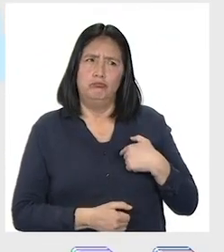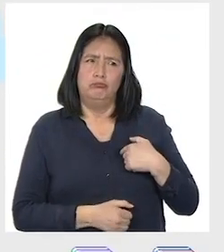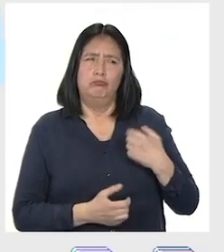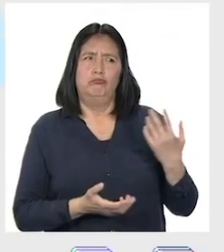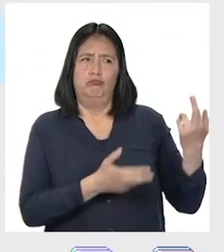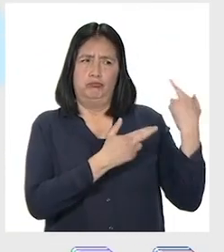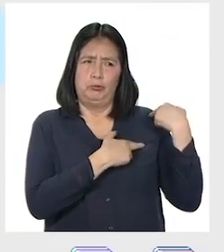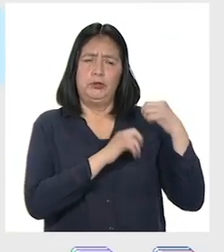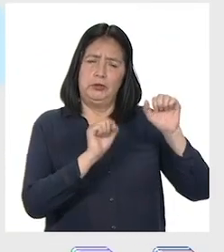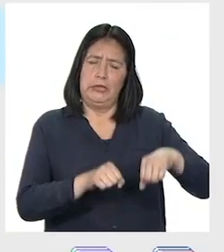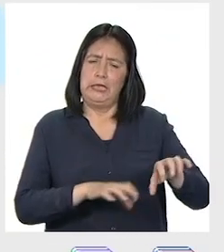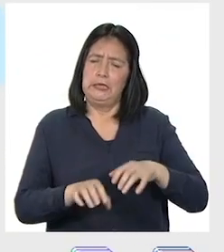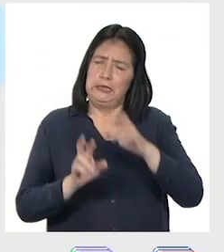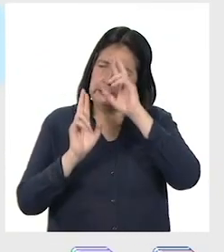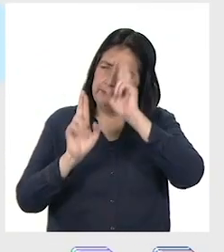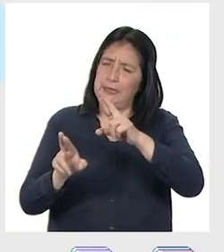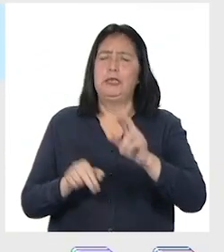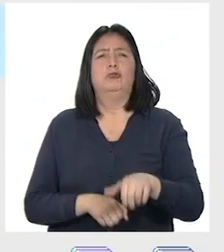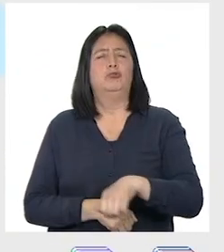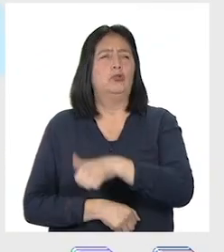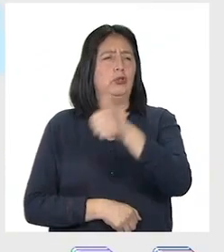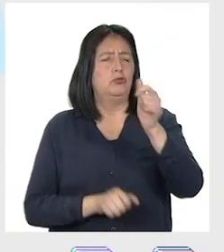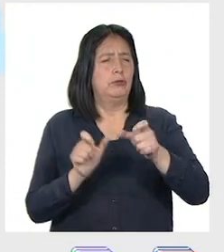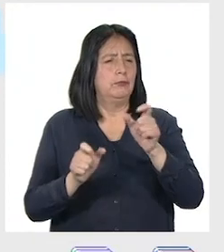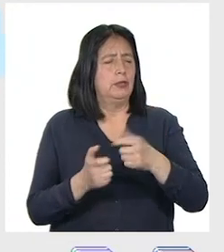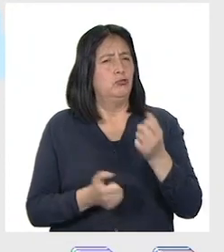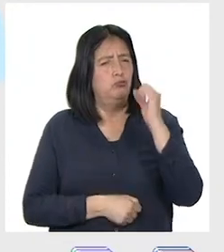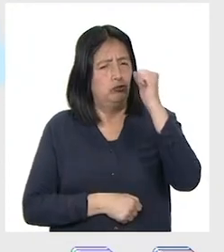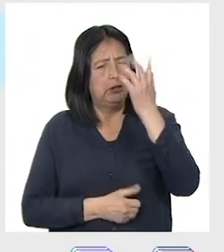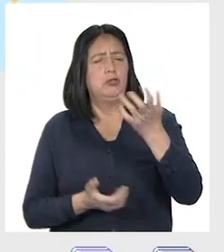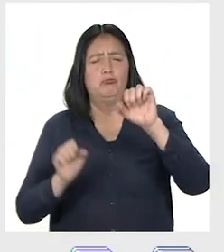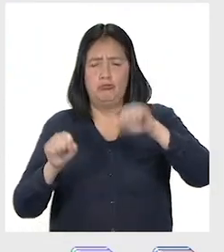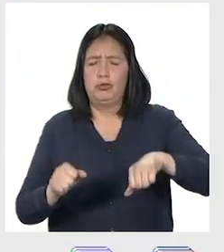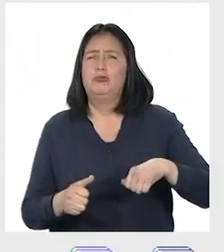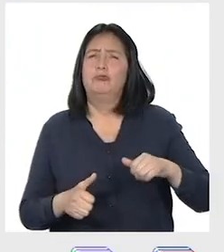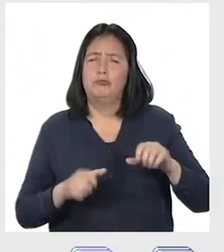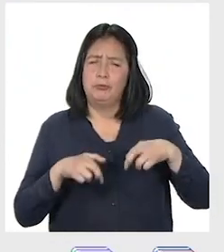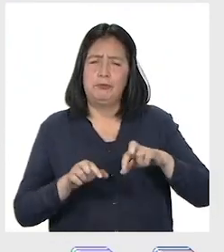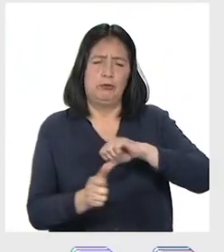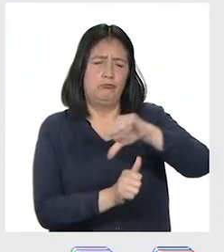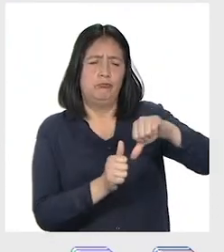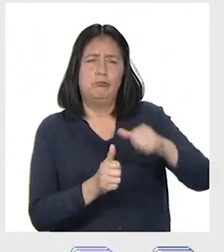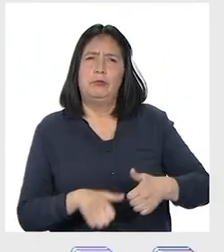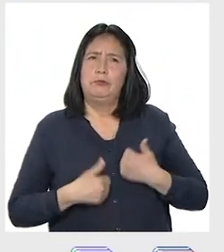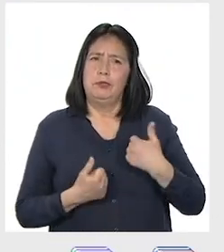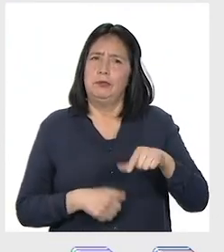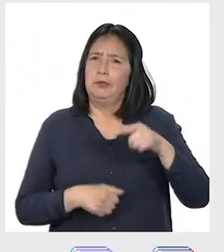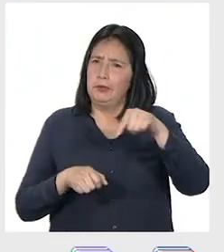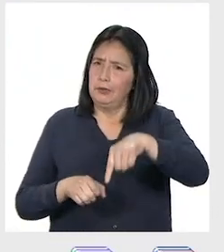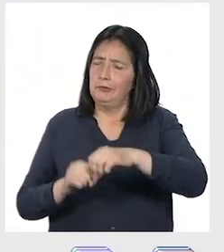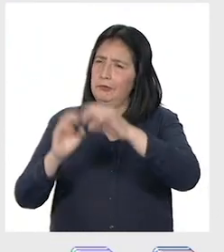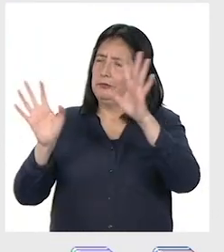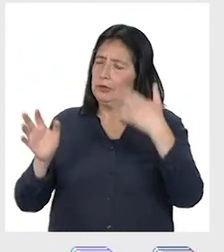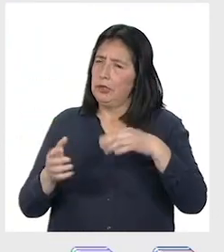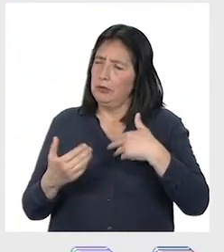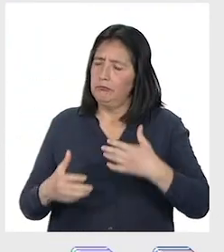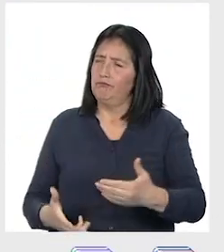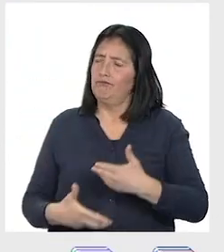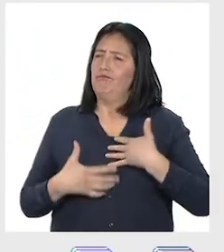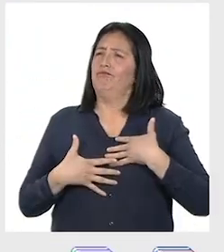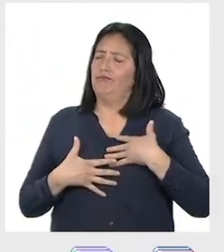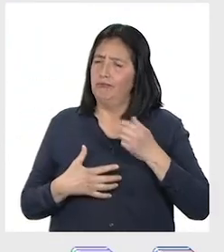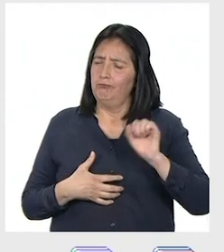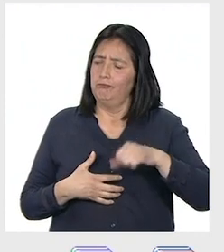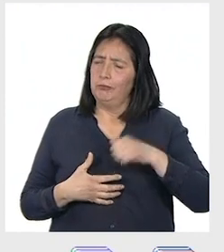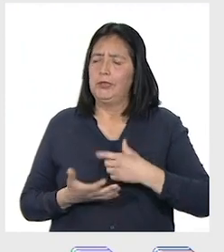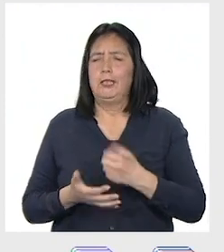deberes respetando los derechos de los demás nos permite vivir en armonía. Por eso, estas fechas nos deben impulsar a